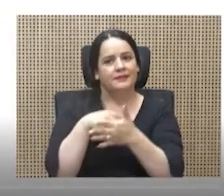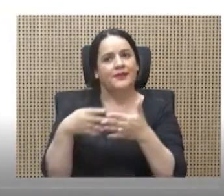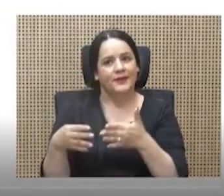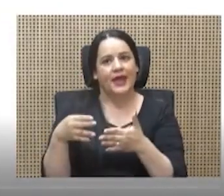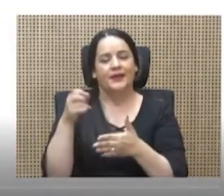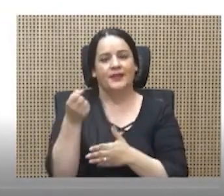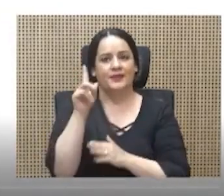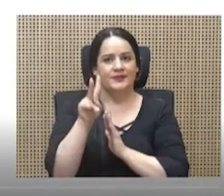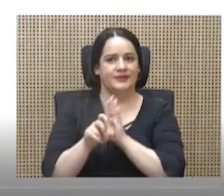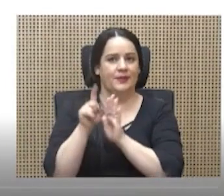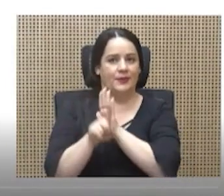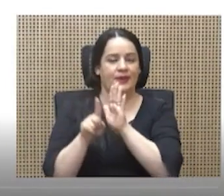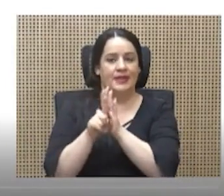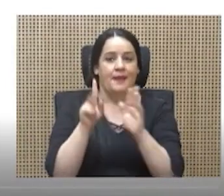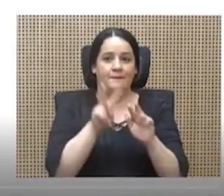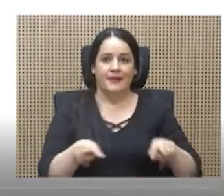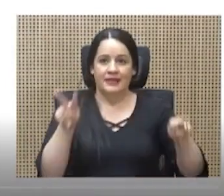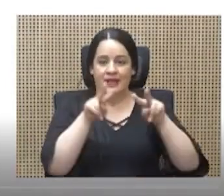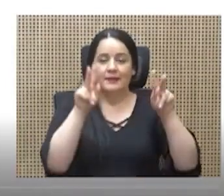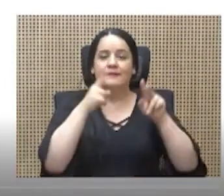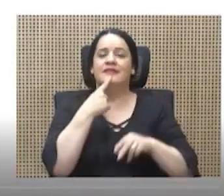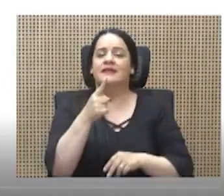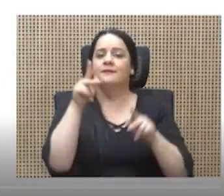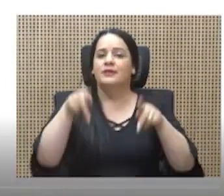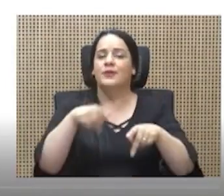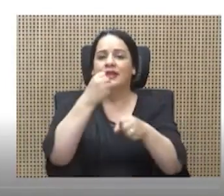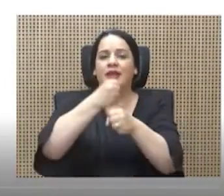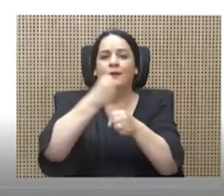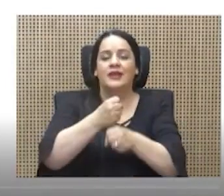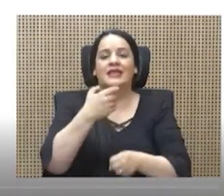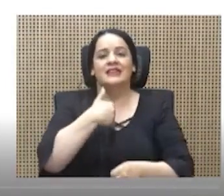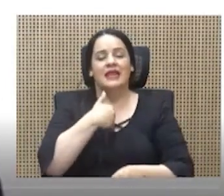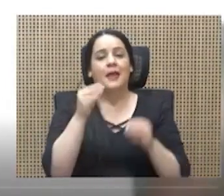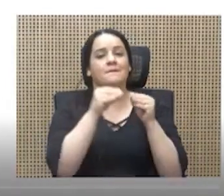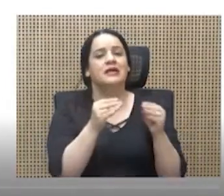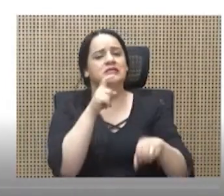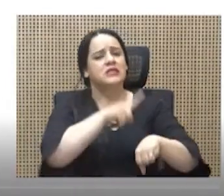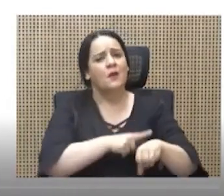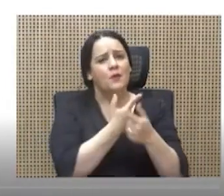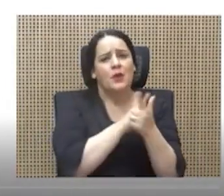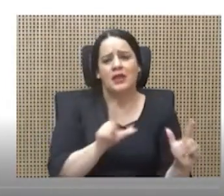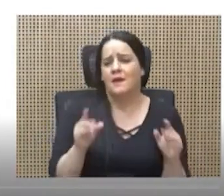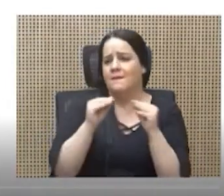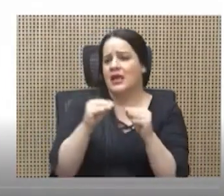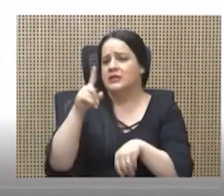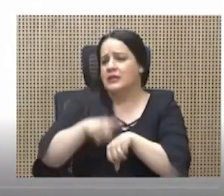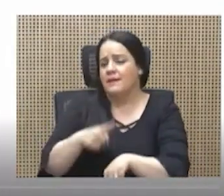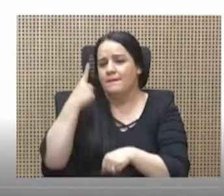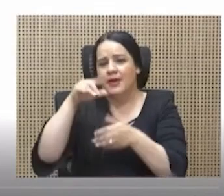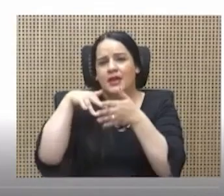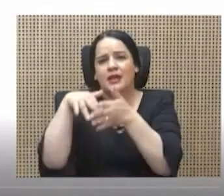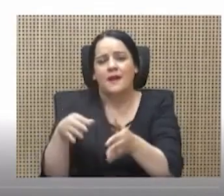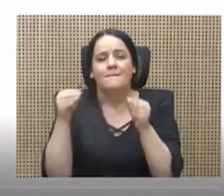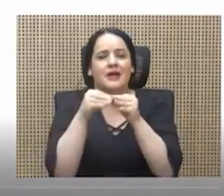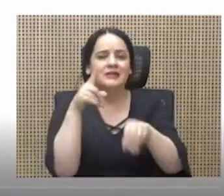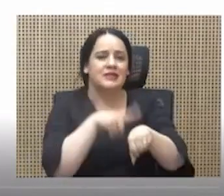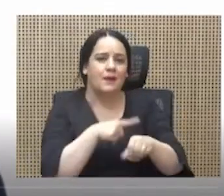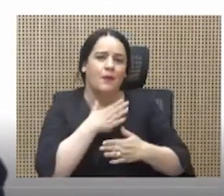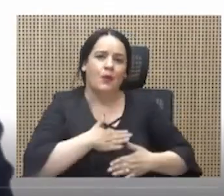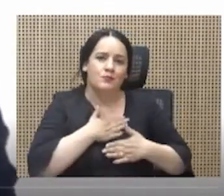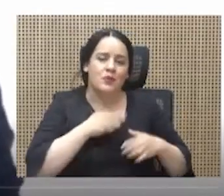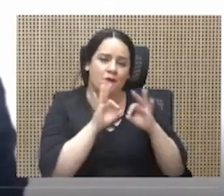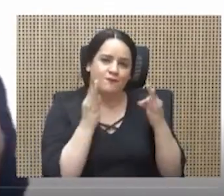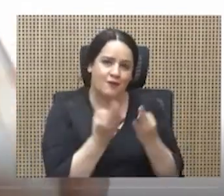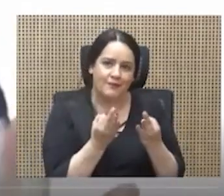las ventajas que mencionan las personas trabajadoras, encuentran que tienen más tiempo libre, más tiempo para estudiar y más tiempo para pasar en familia.